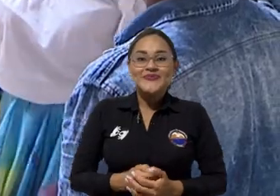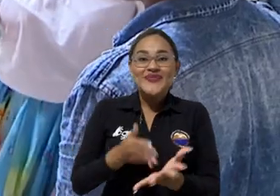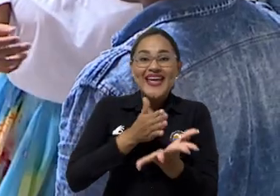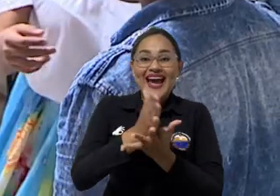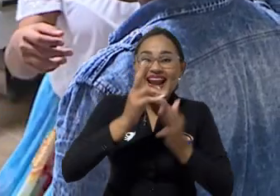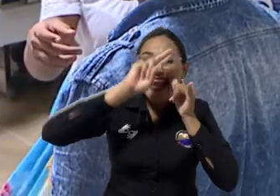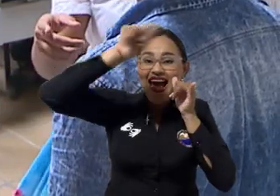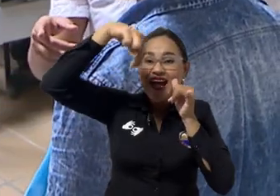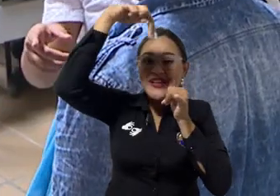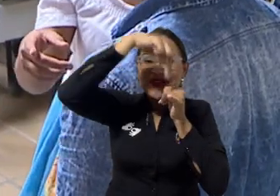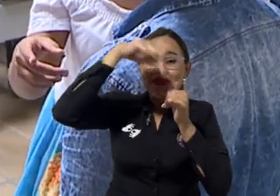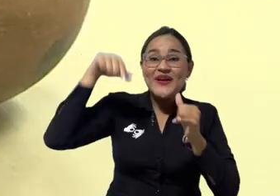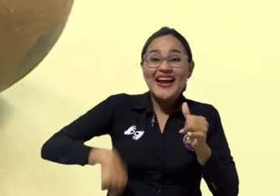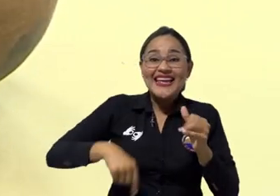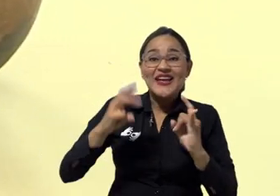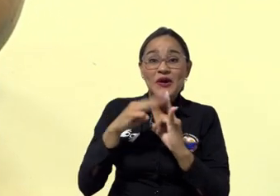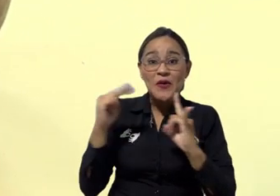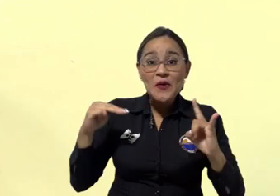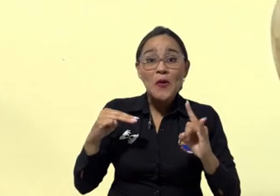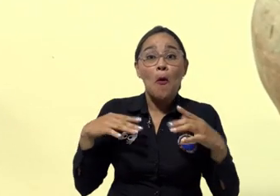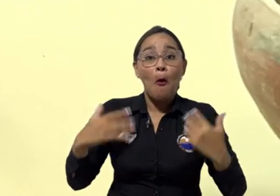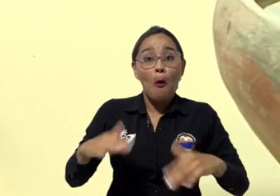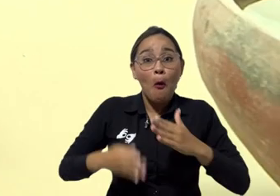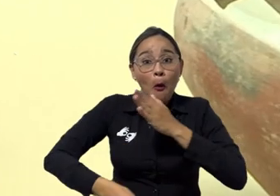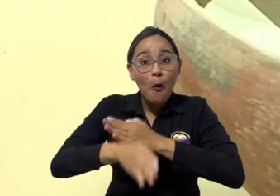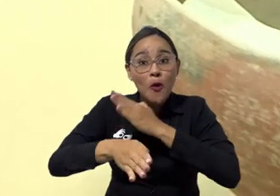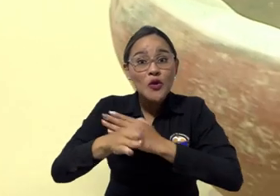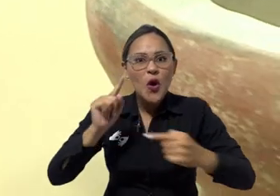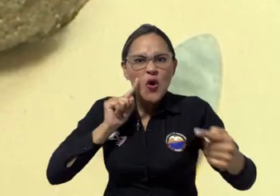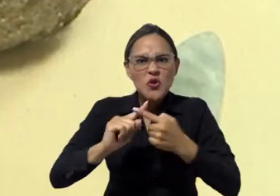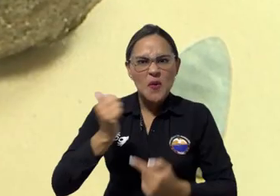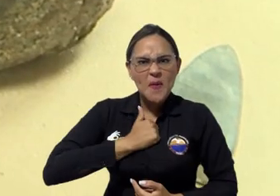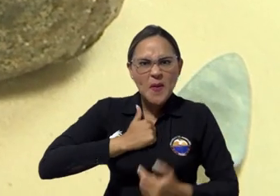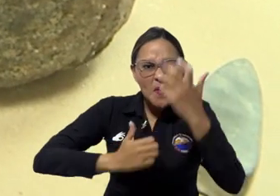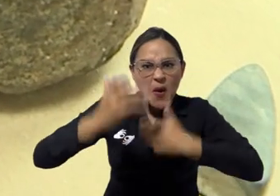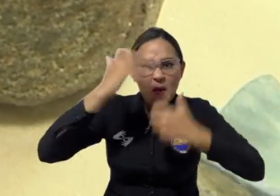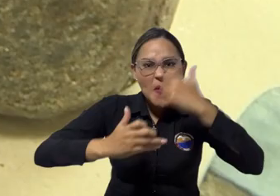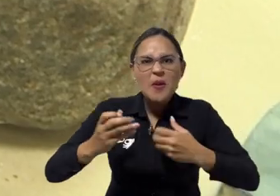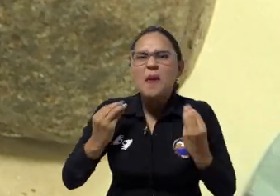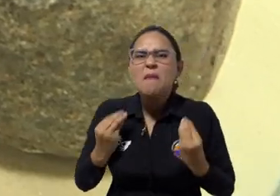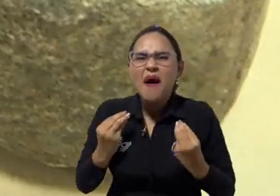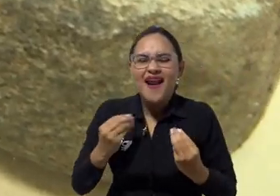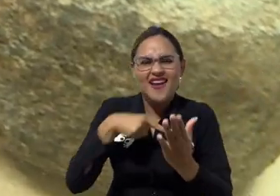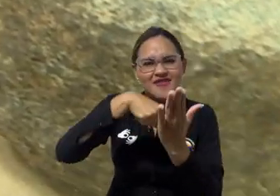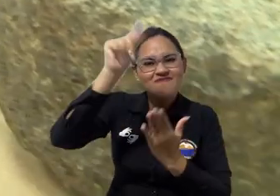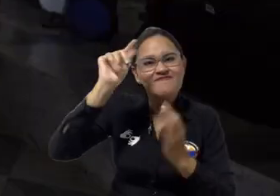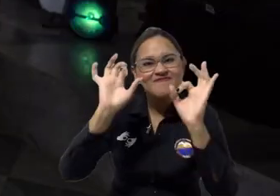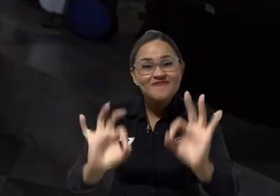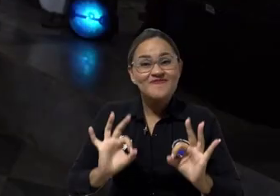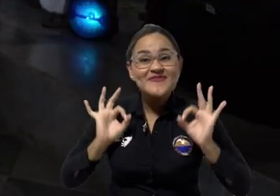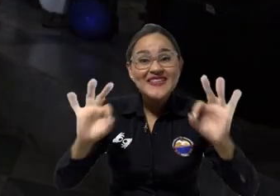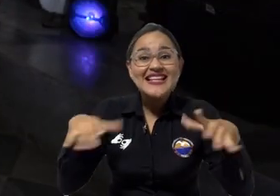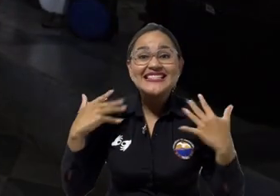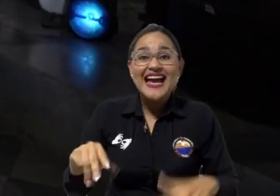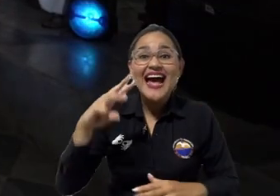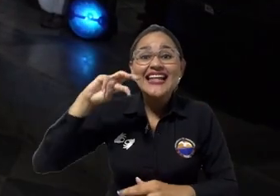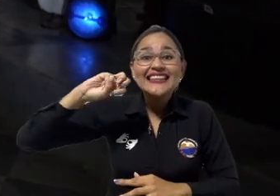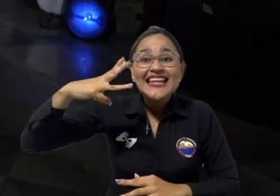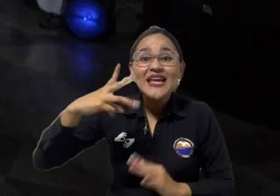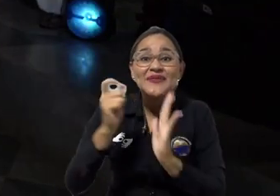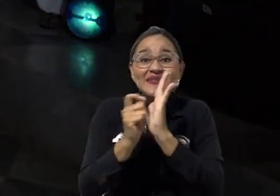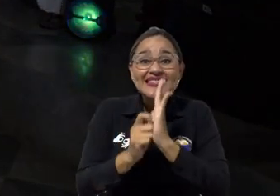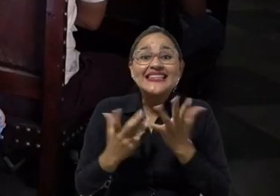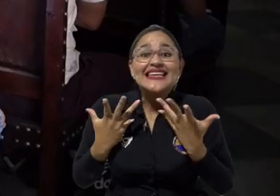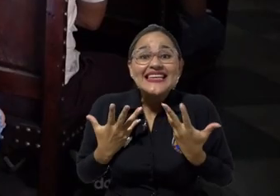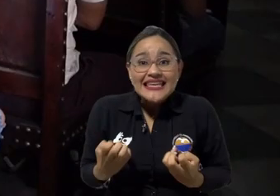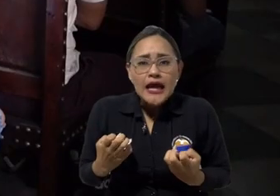El Programa de Antropología de la Universidad del Magdalena avanza en el proceso de autoevaluación con fines de acreditación en alta calidad por tercera